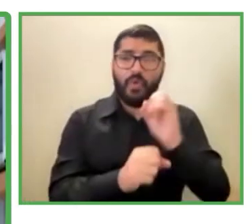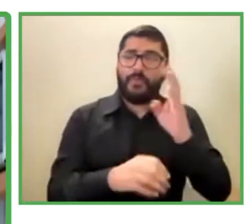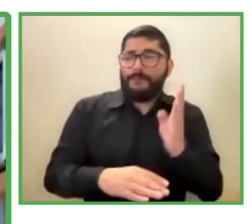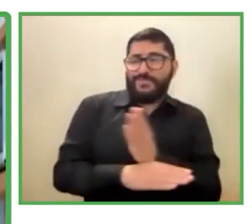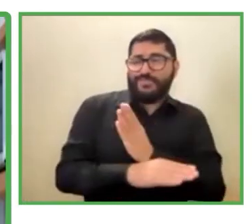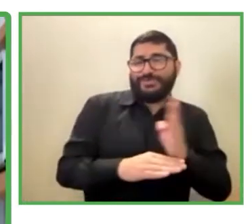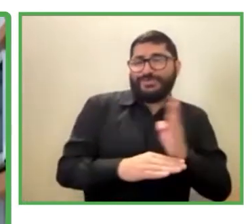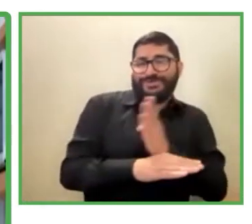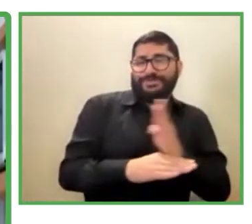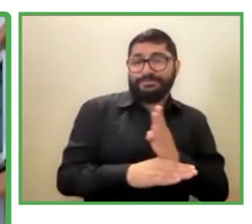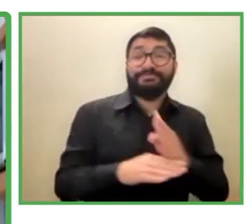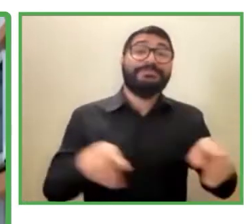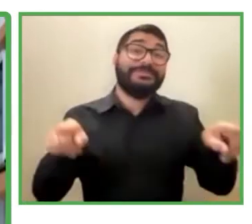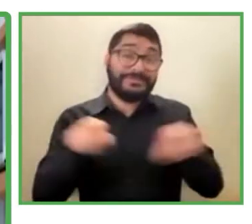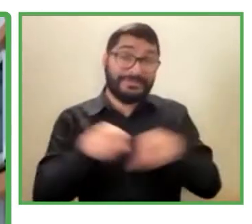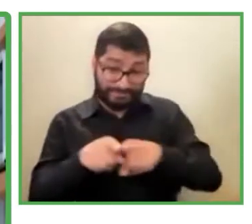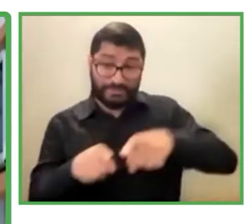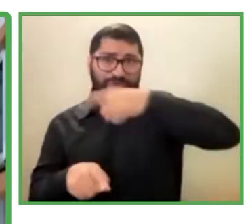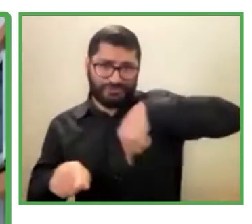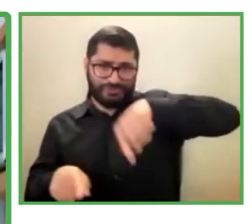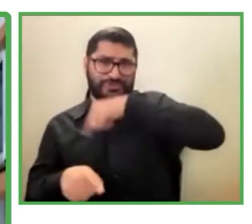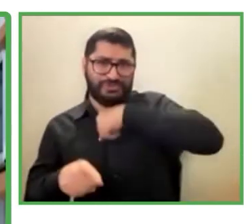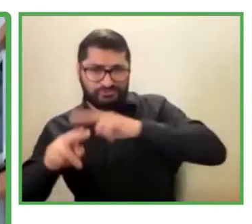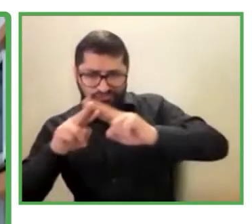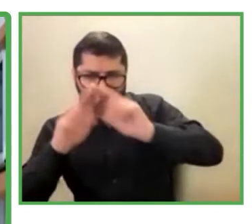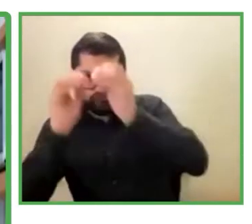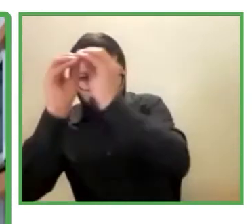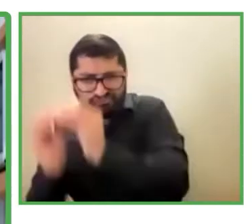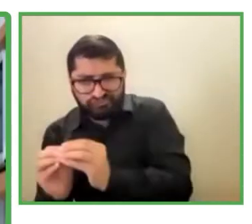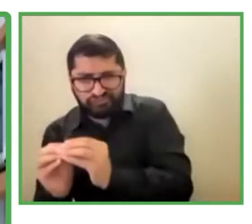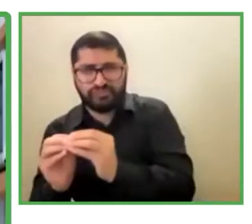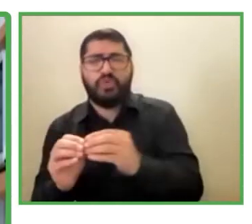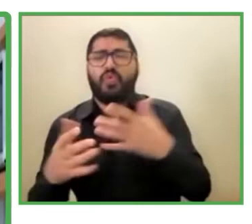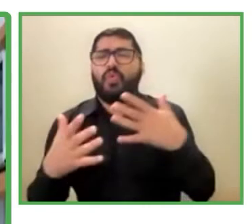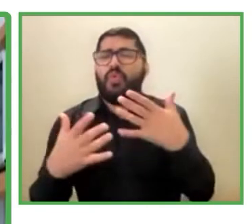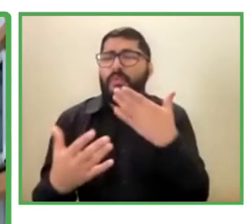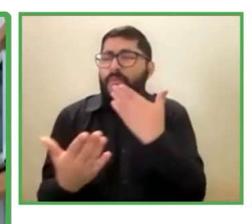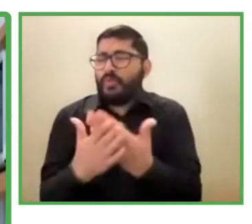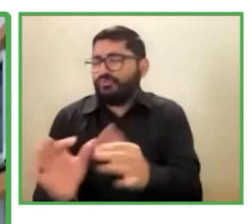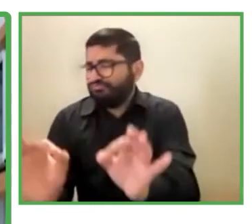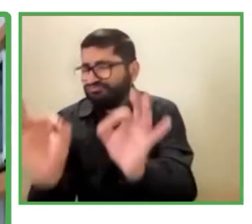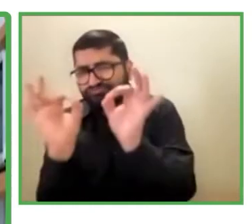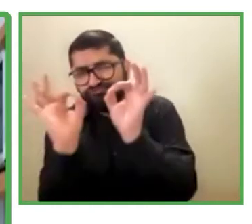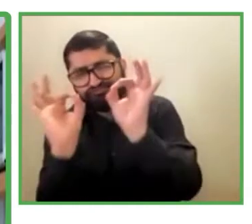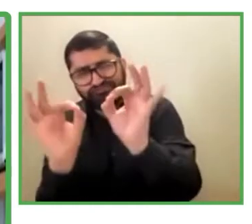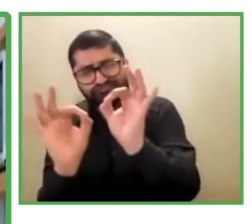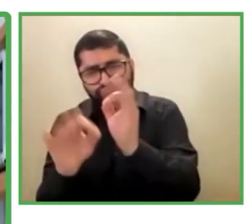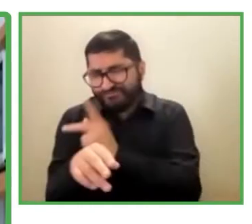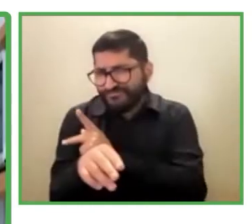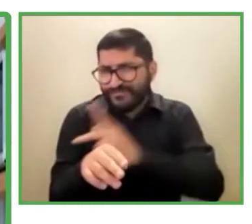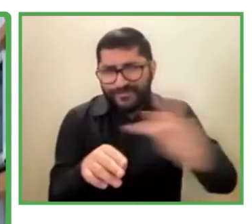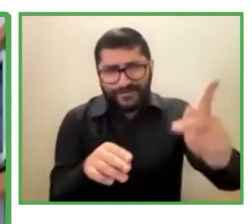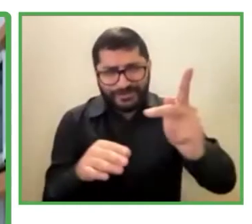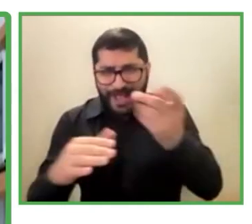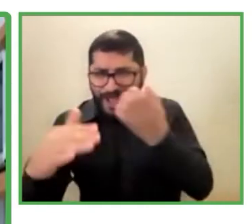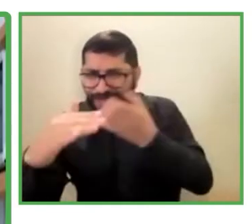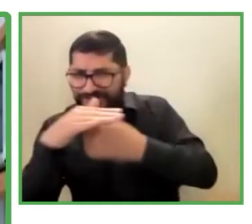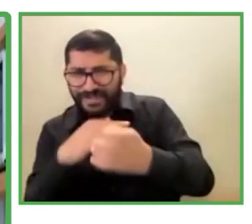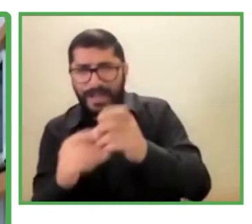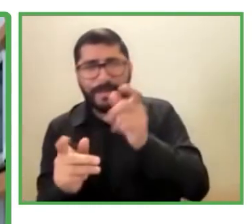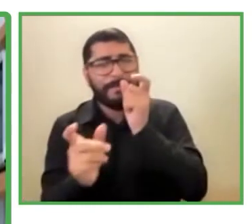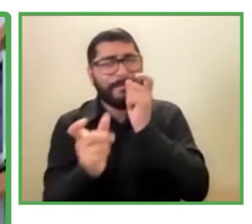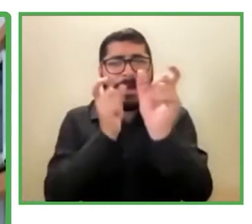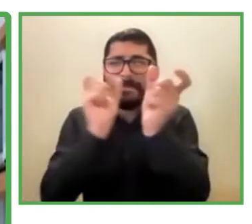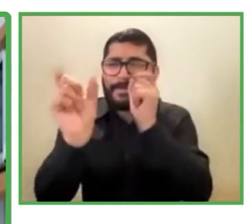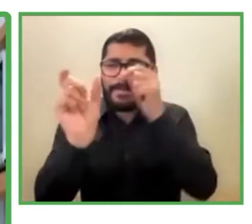hicimos también un trabajo muy especial para que fuera accesible también en las palabras, que fuera entendible